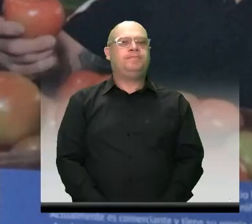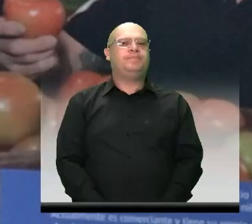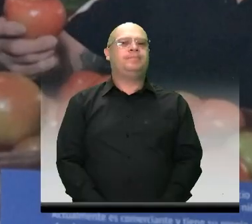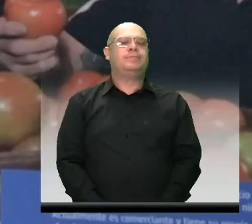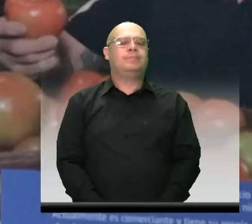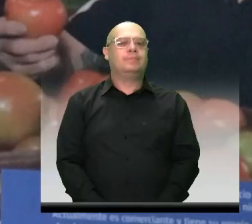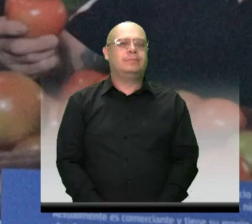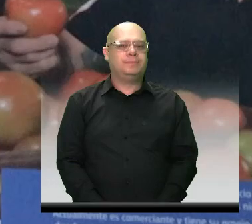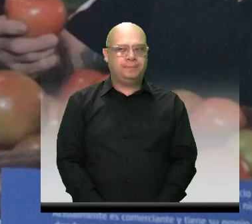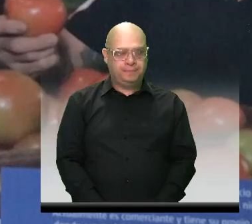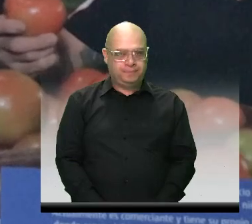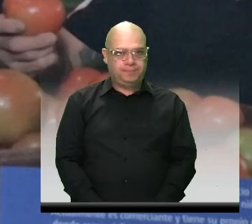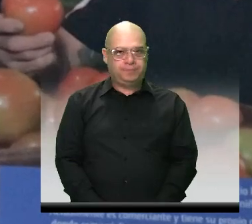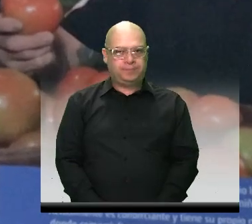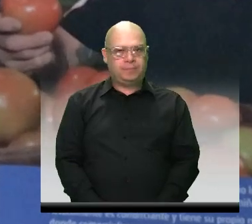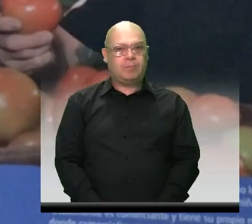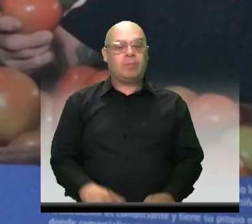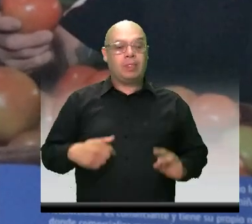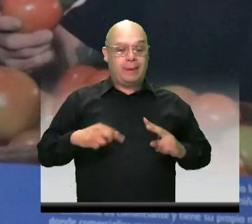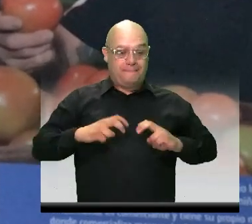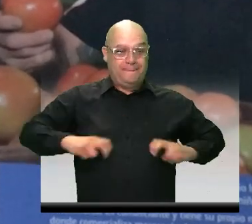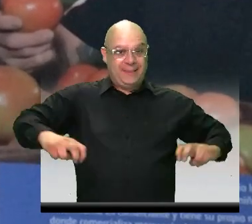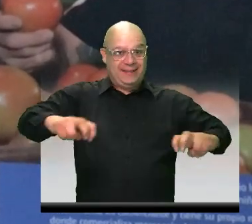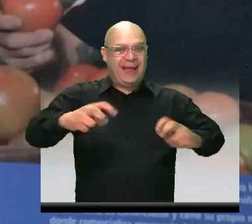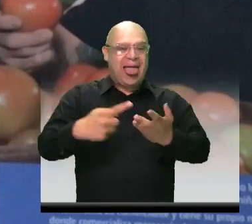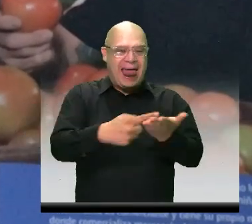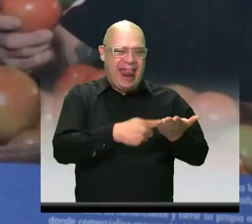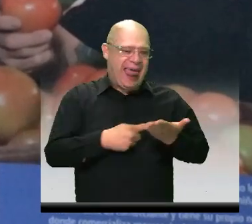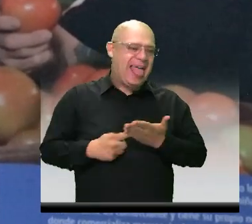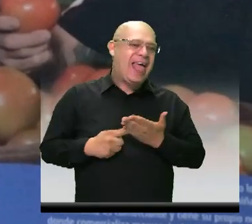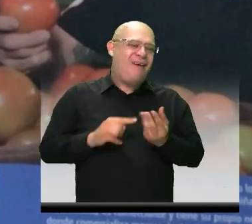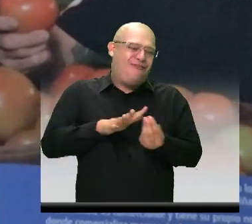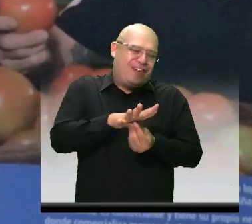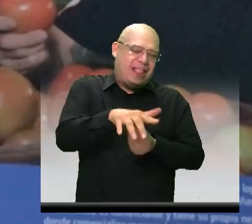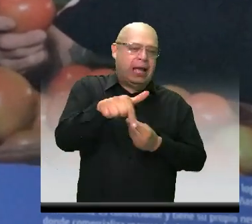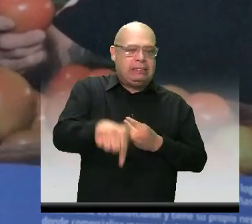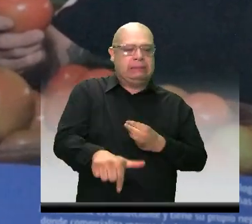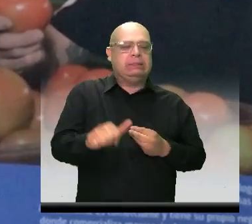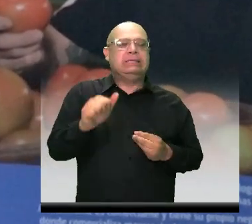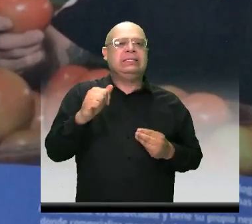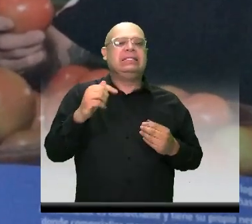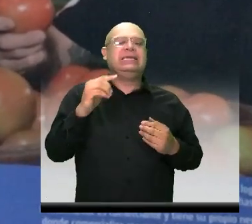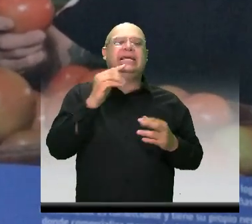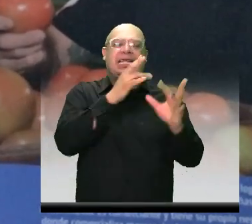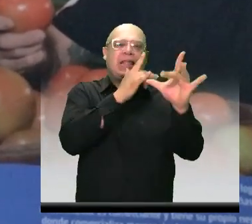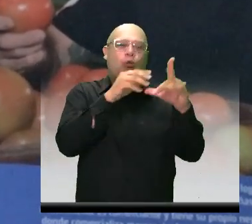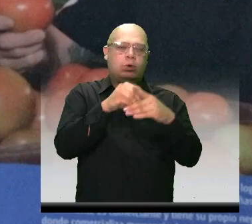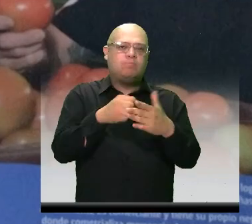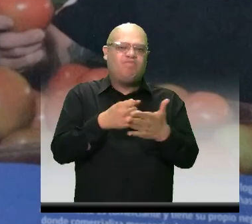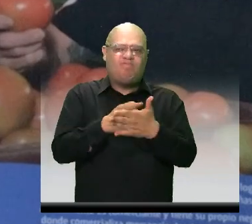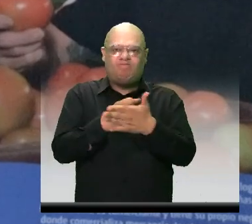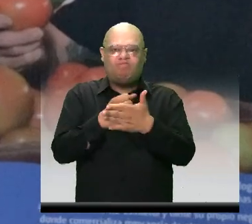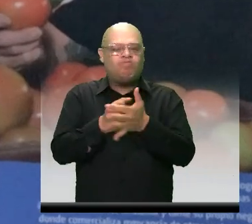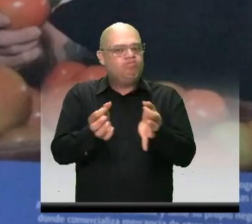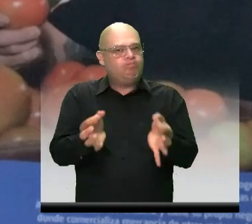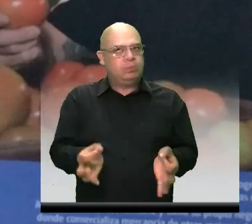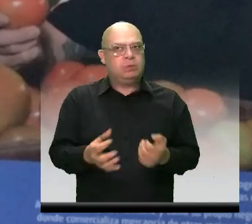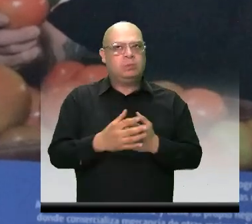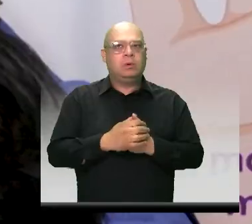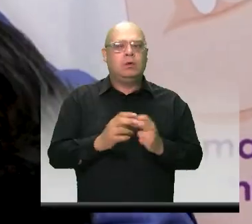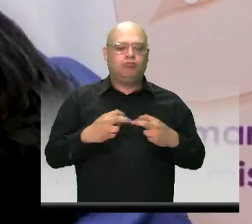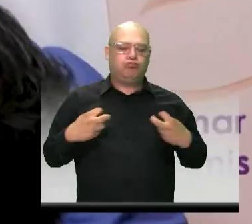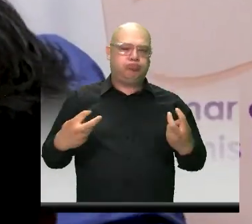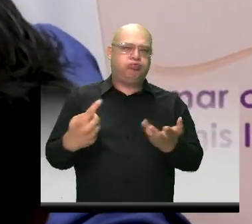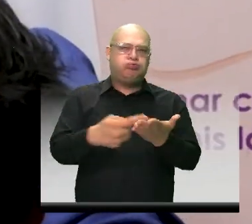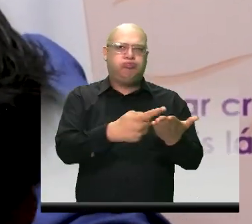Bueno, nosotros desde la mesa de participación de víctimas del municipio de Itagüí tenemos una muy buena incidencia. De hecho, es una de las mesas que tiene un gran